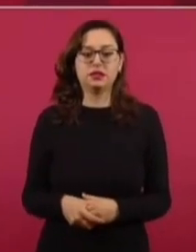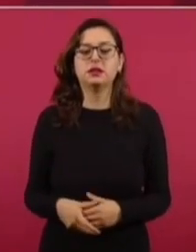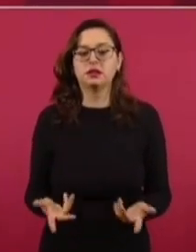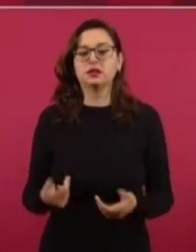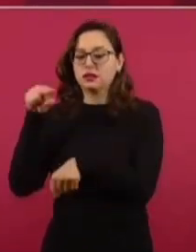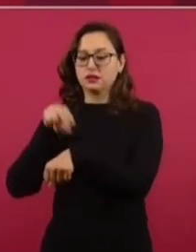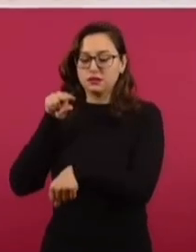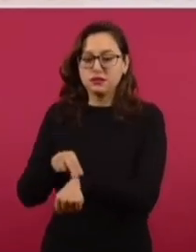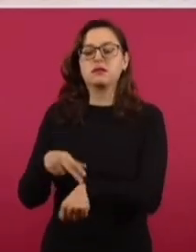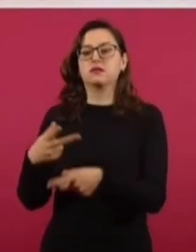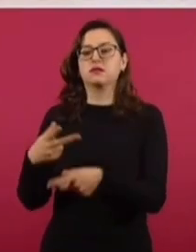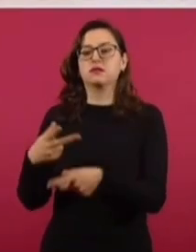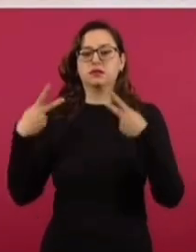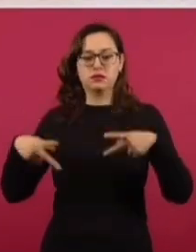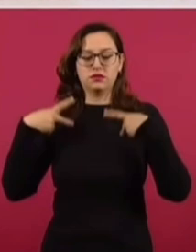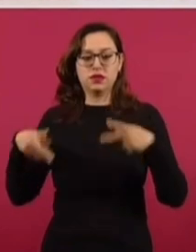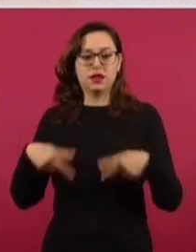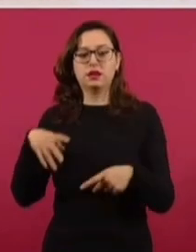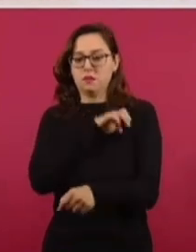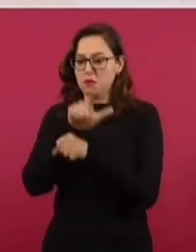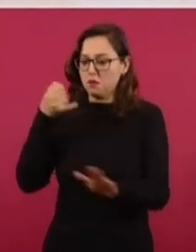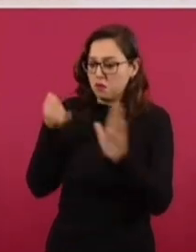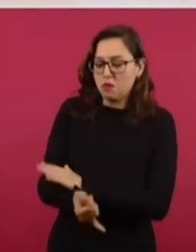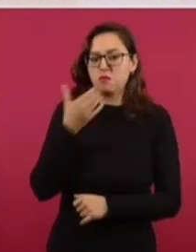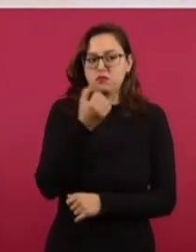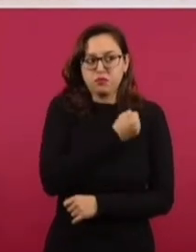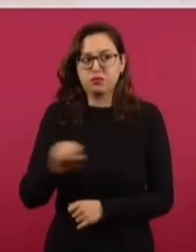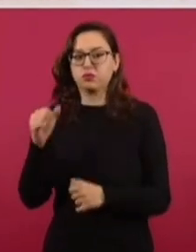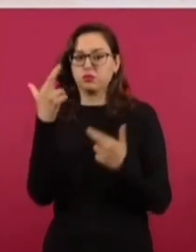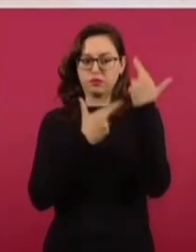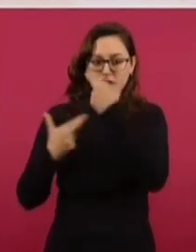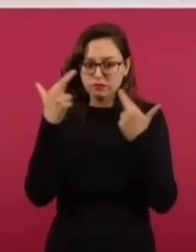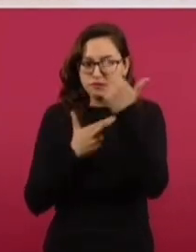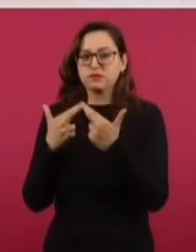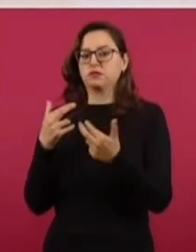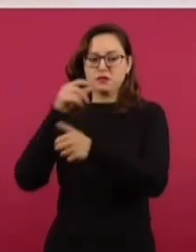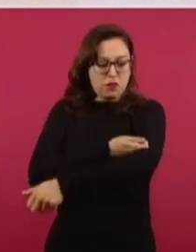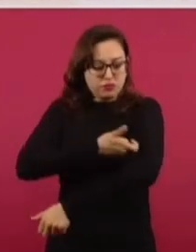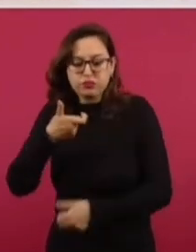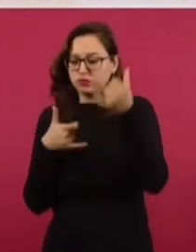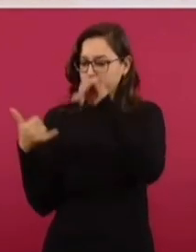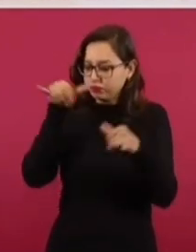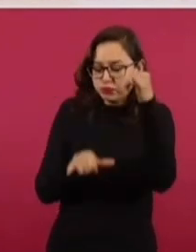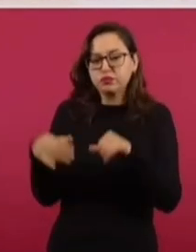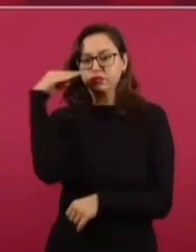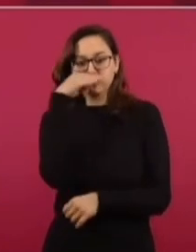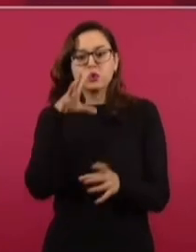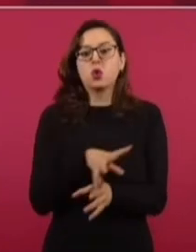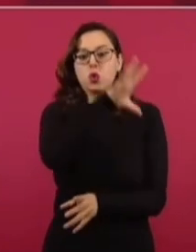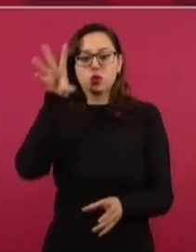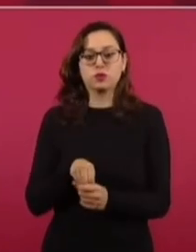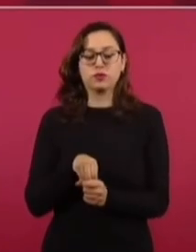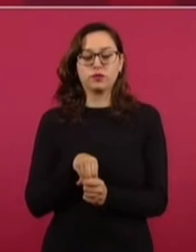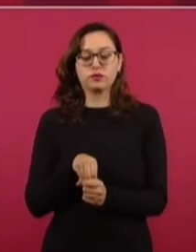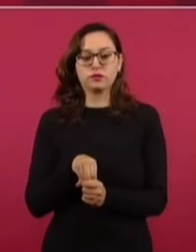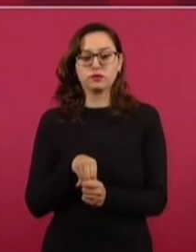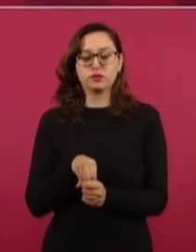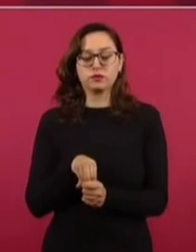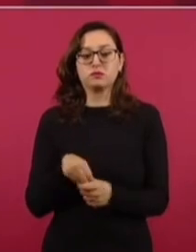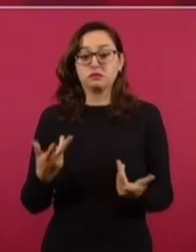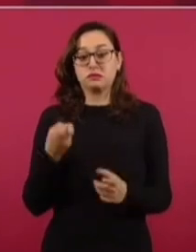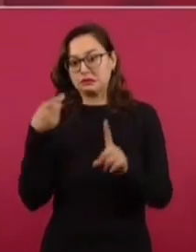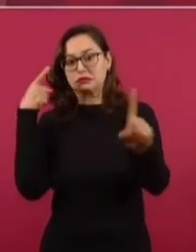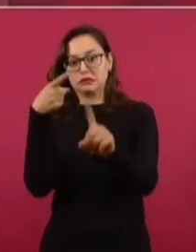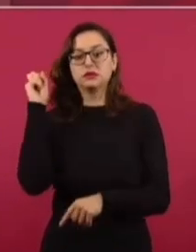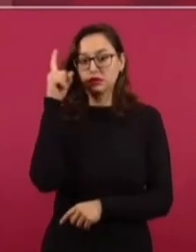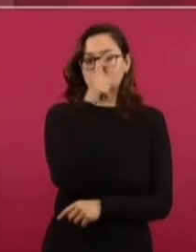con especialistas, análisis clínicos, medicamentos gratuitos, todo. Ese es el